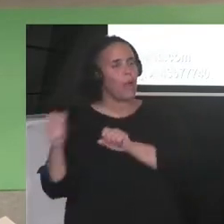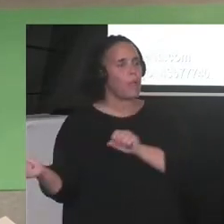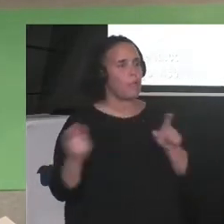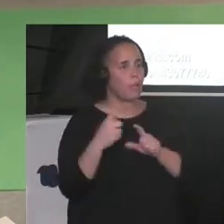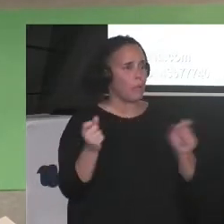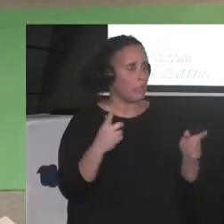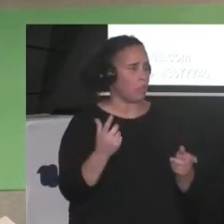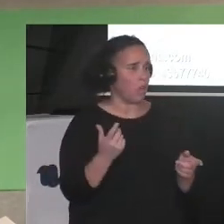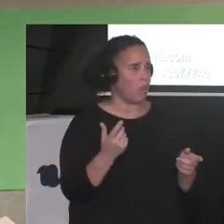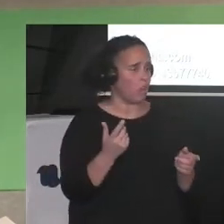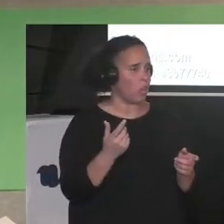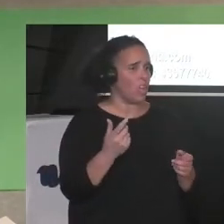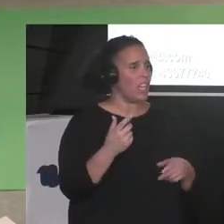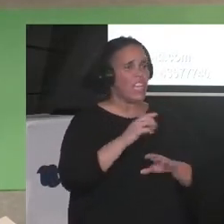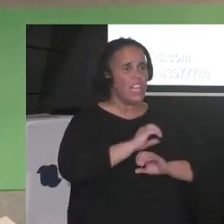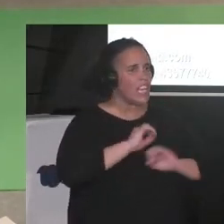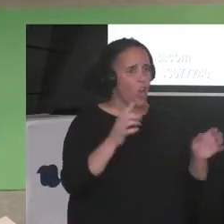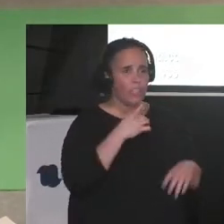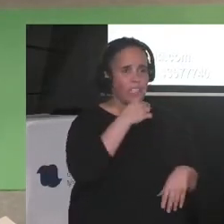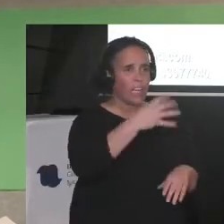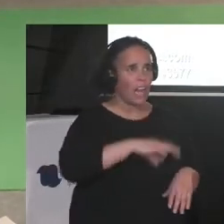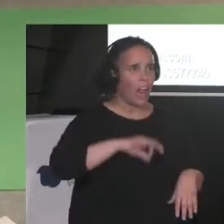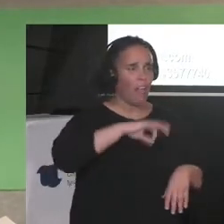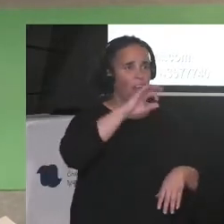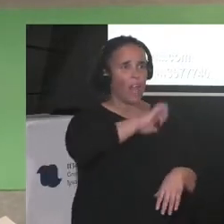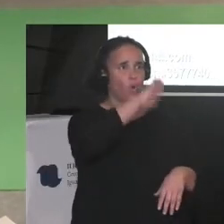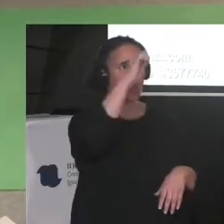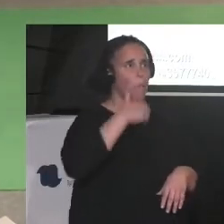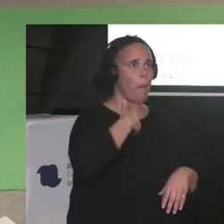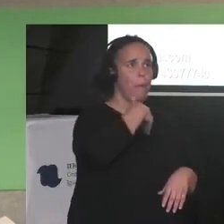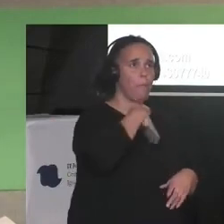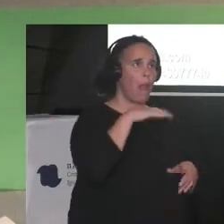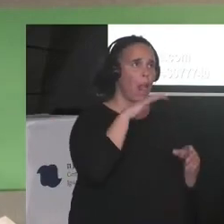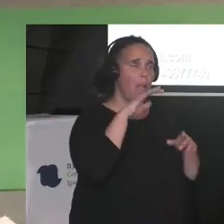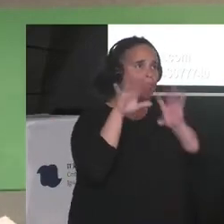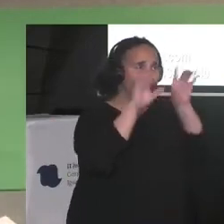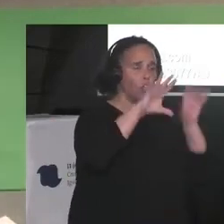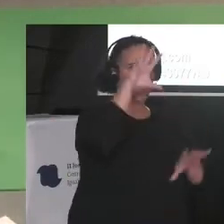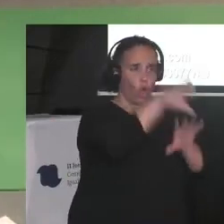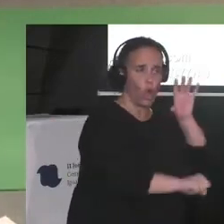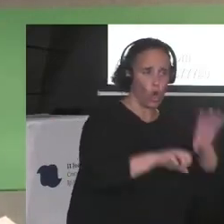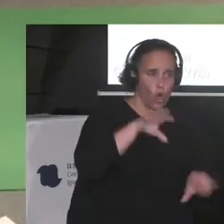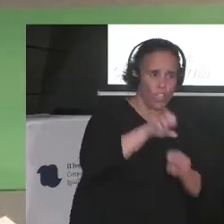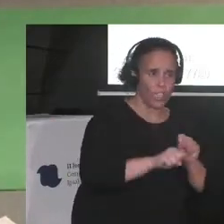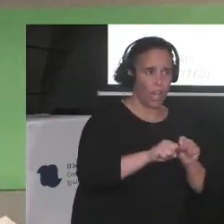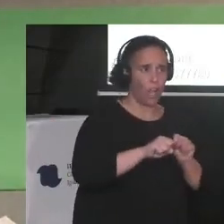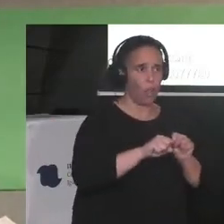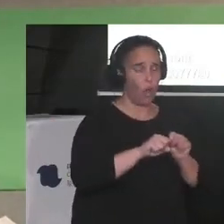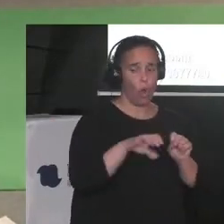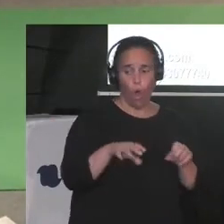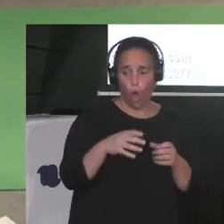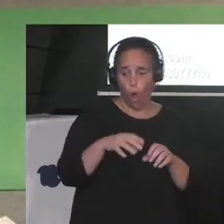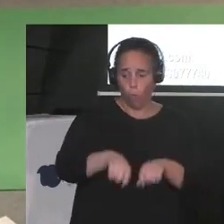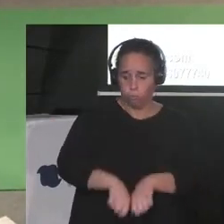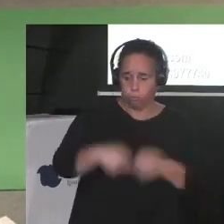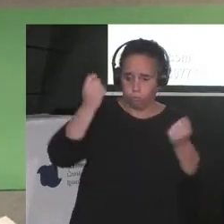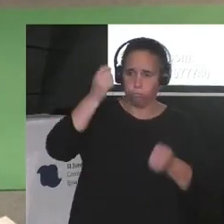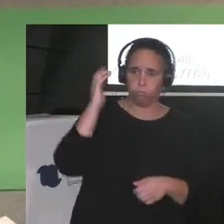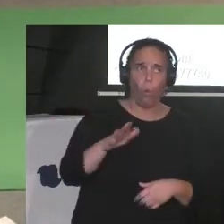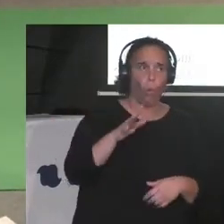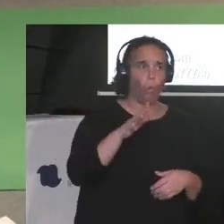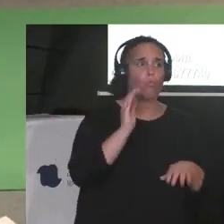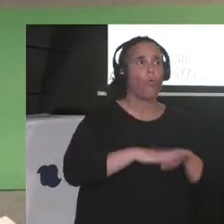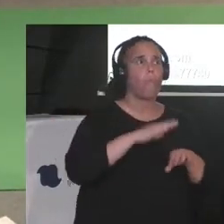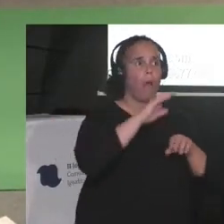papel que tuvo Europa en sus territorios colonizados o destruidos por sus guerras. Es necesario